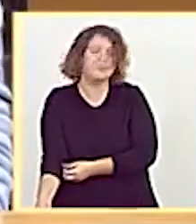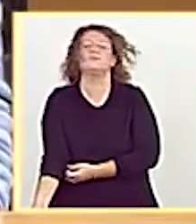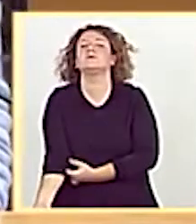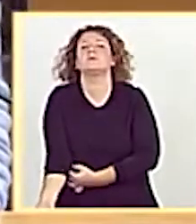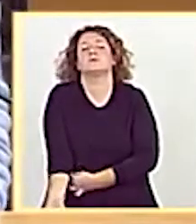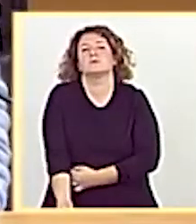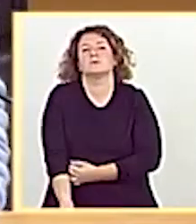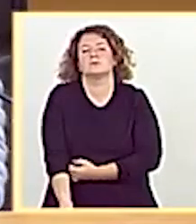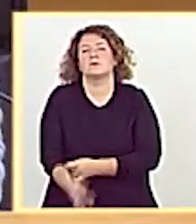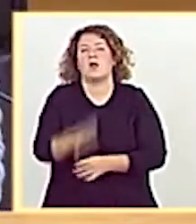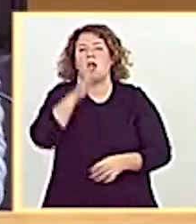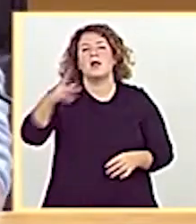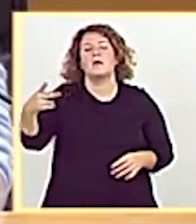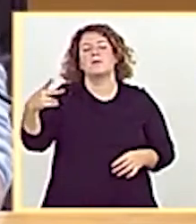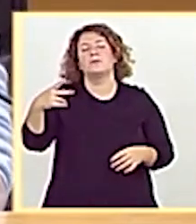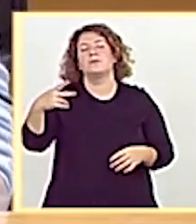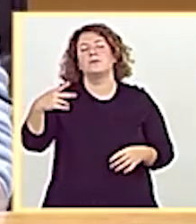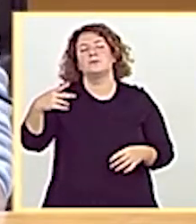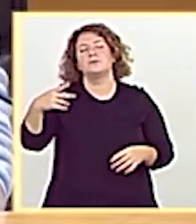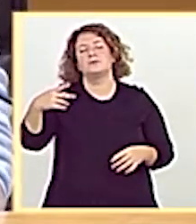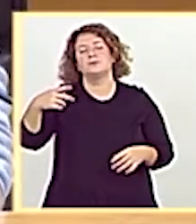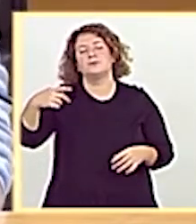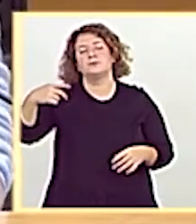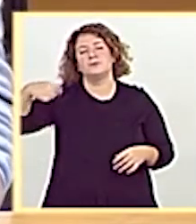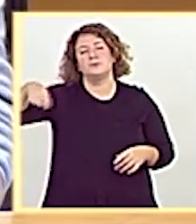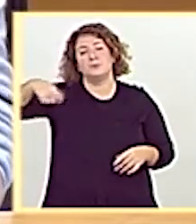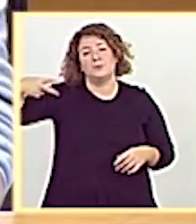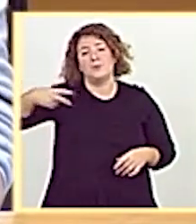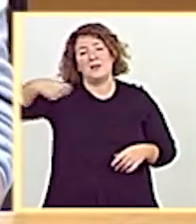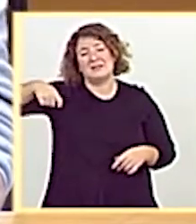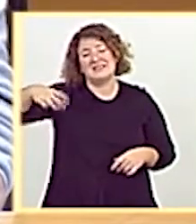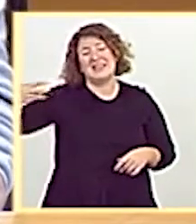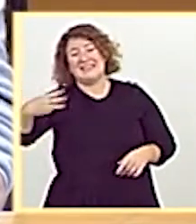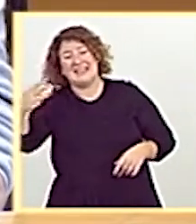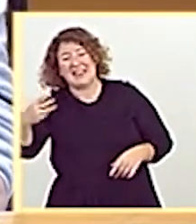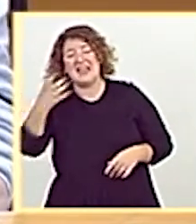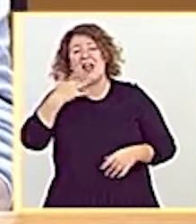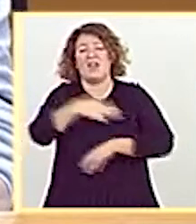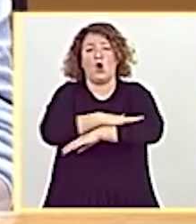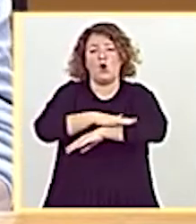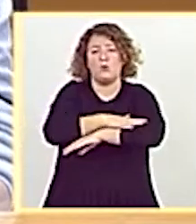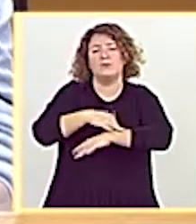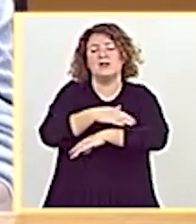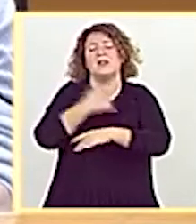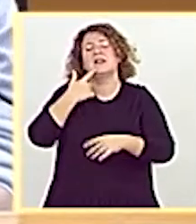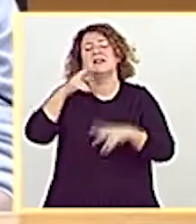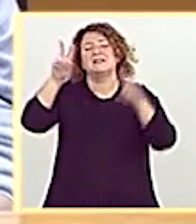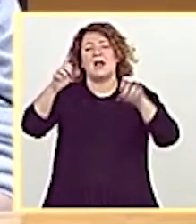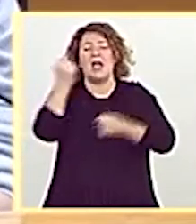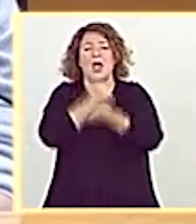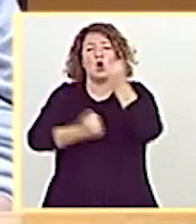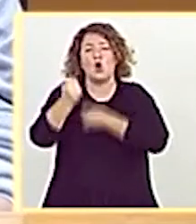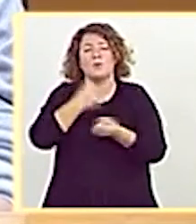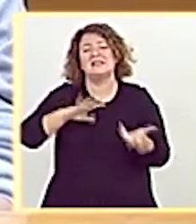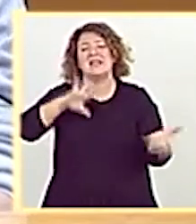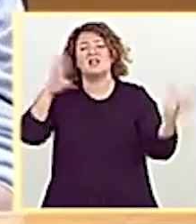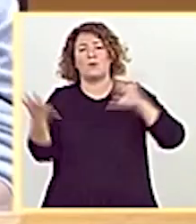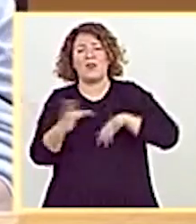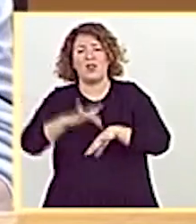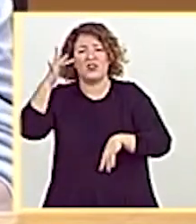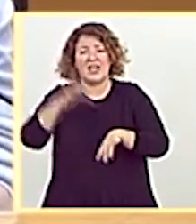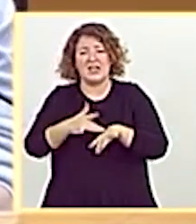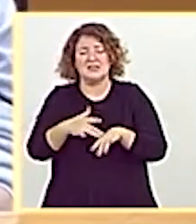Pregunta dirigida a la vicepresidenta tercera del Gobierno y ministra de Asuntos Económicos y Transformación Digital. Pregunta de la senadora